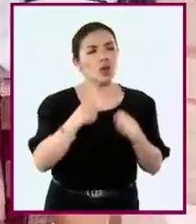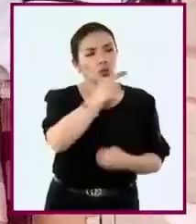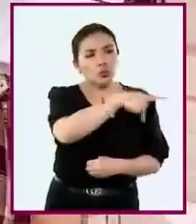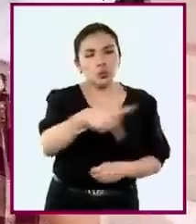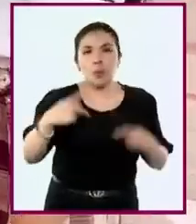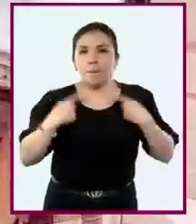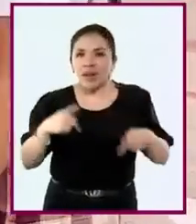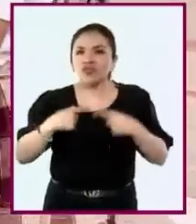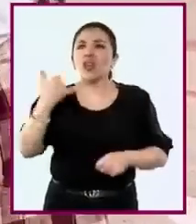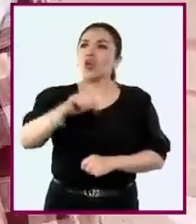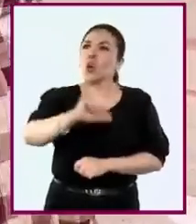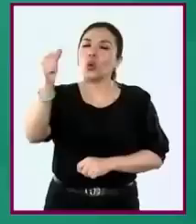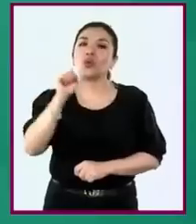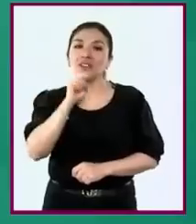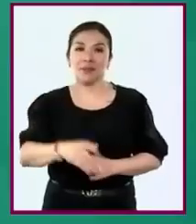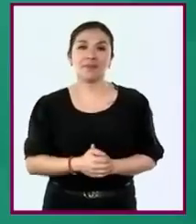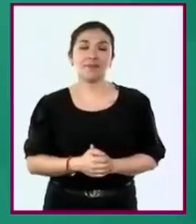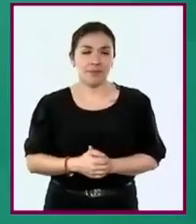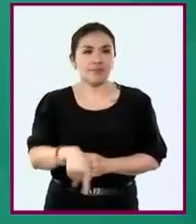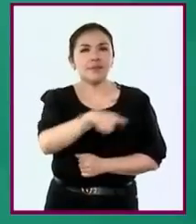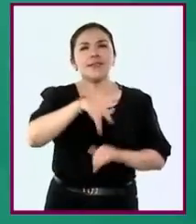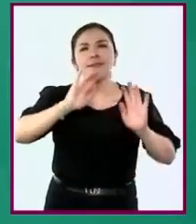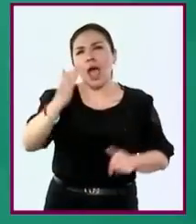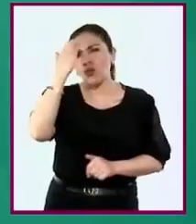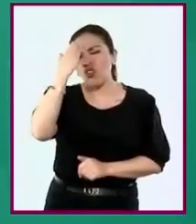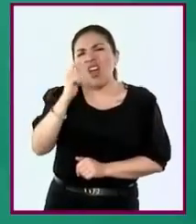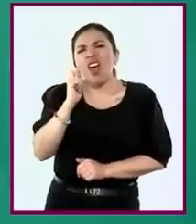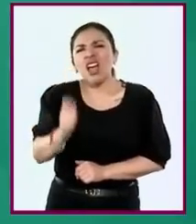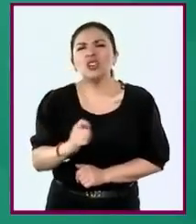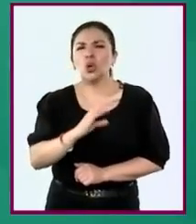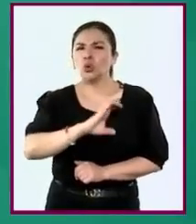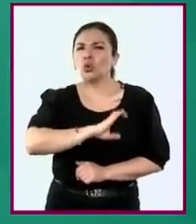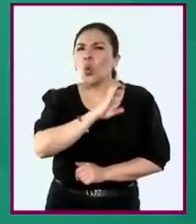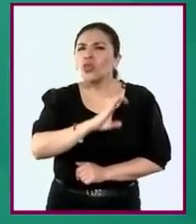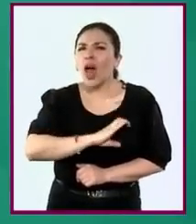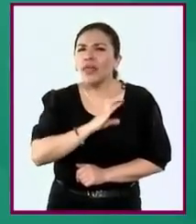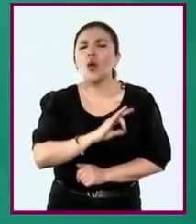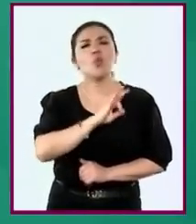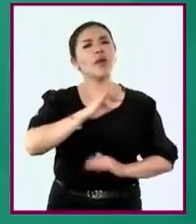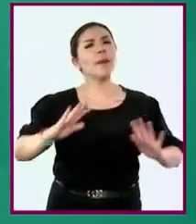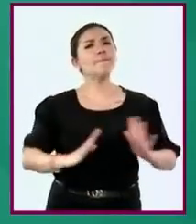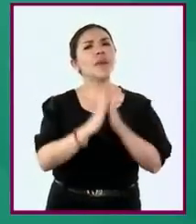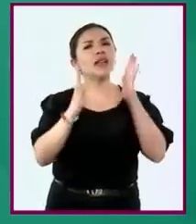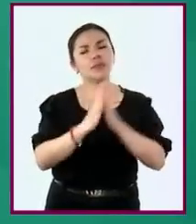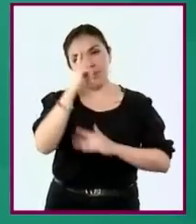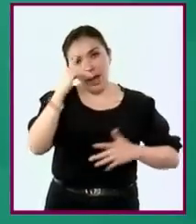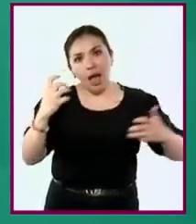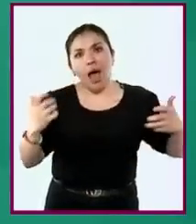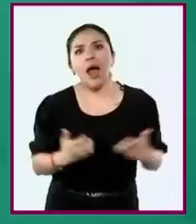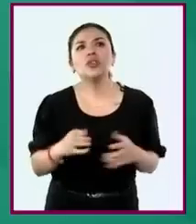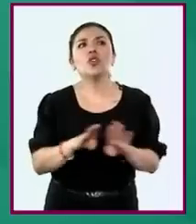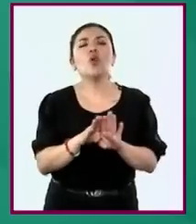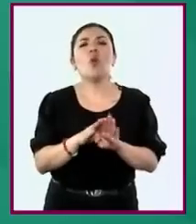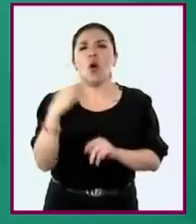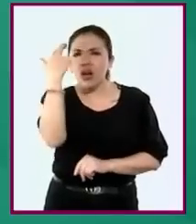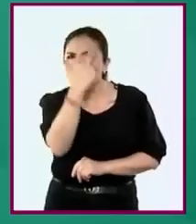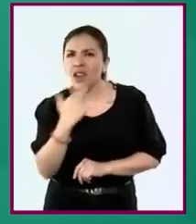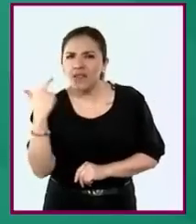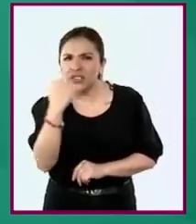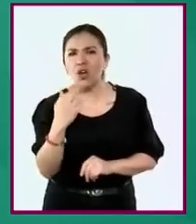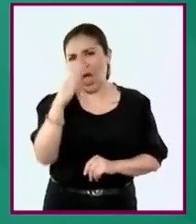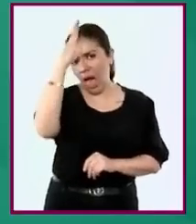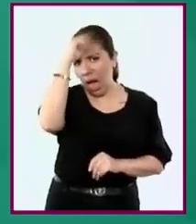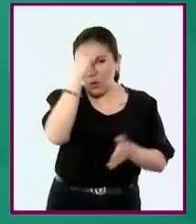propio y de otras personas. Adquieren bases de ciudadanía activa al participar en la construcción y